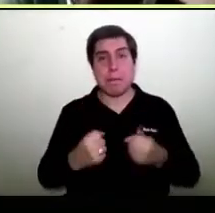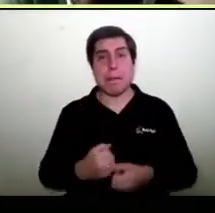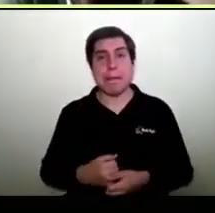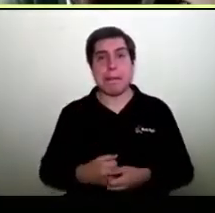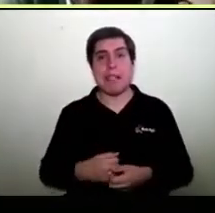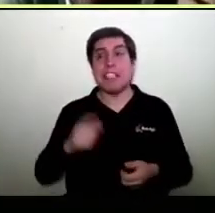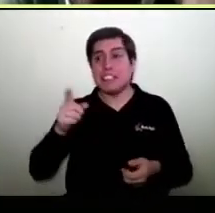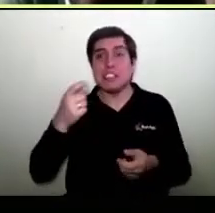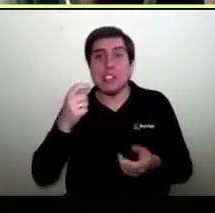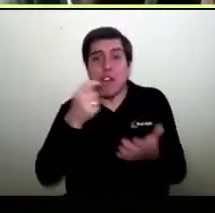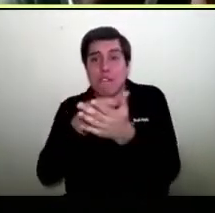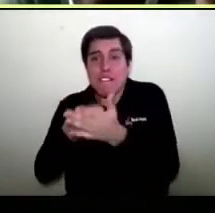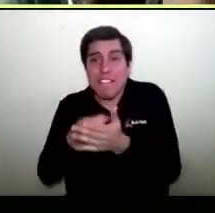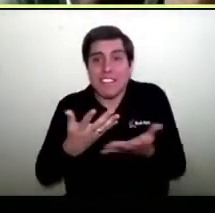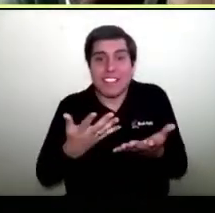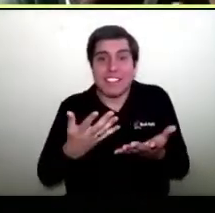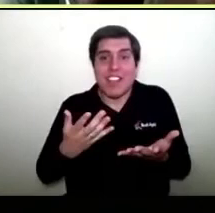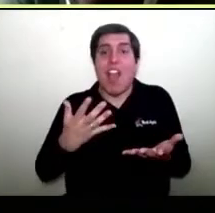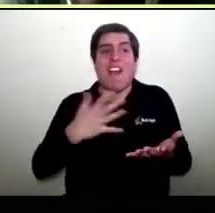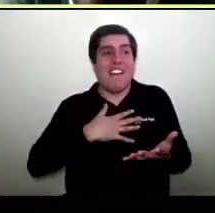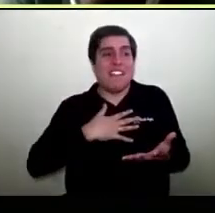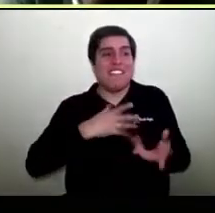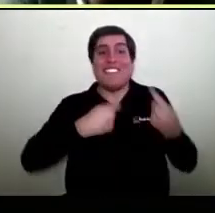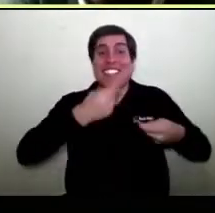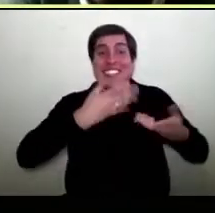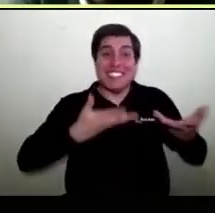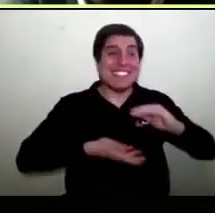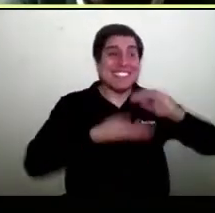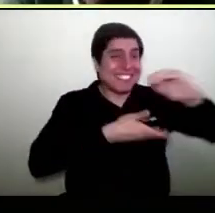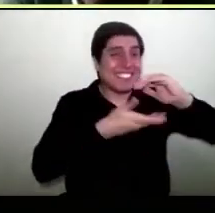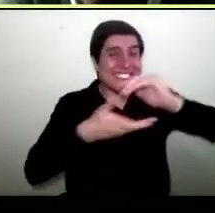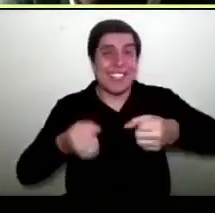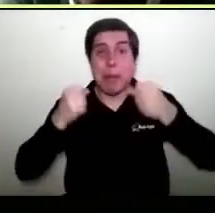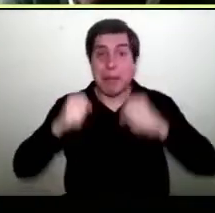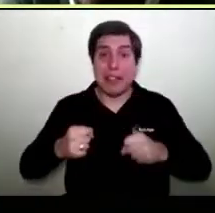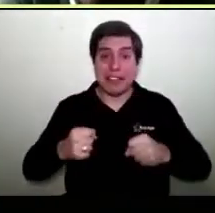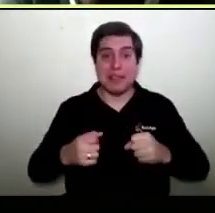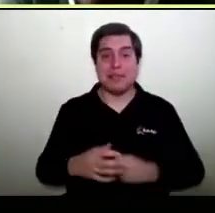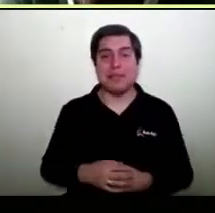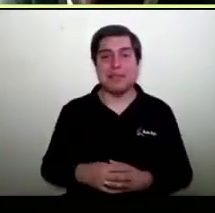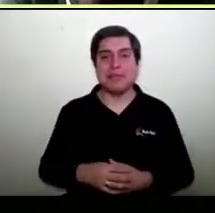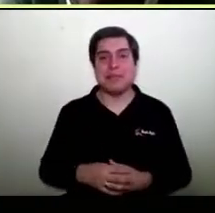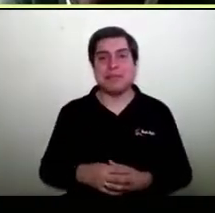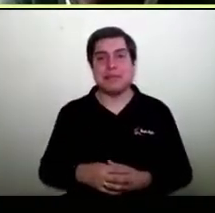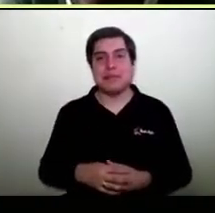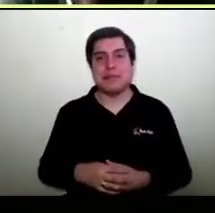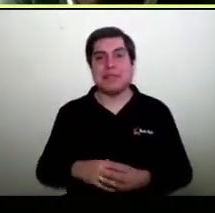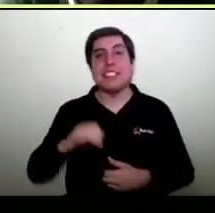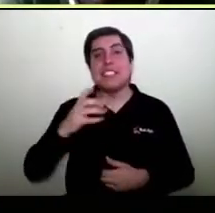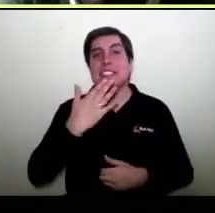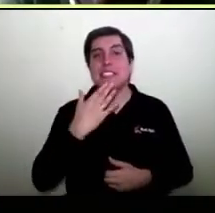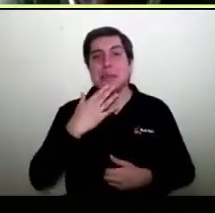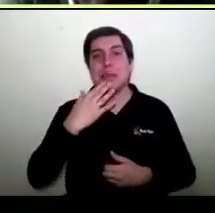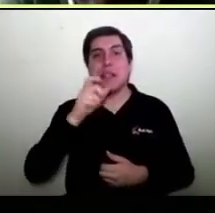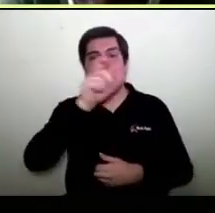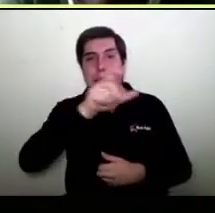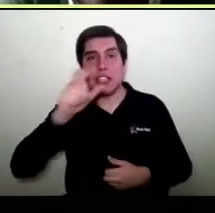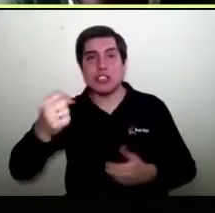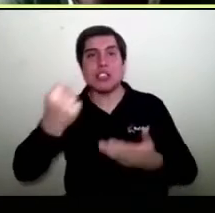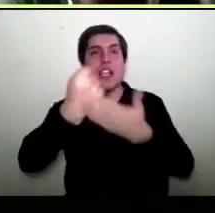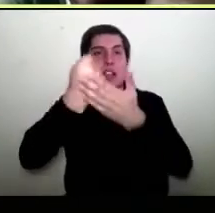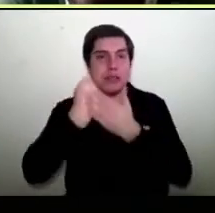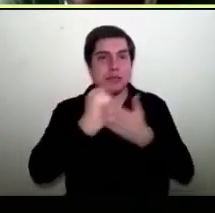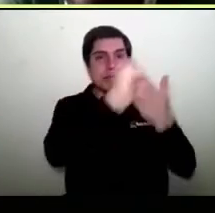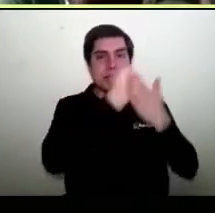venta, si yo tengo clientes, implica venta. Y también estás con gente que te puede ayudar y puedes mostrar tus productos,